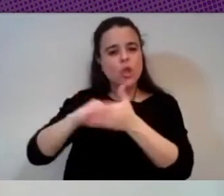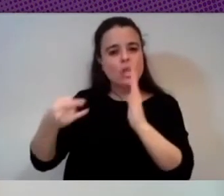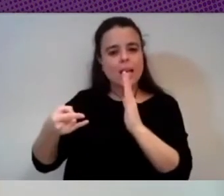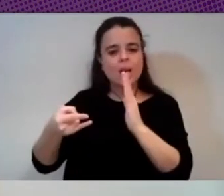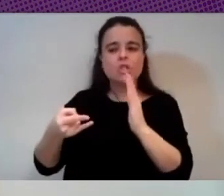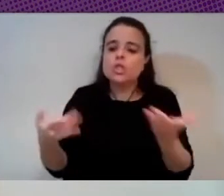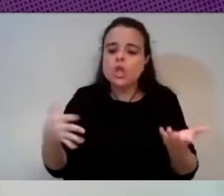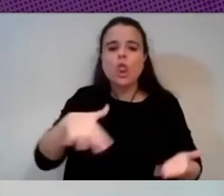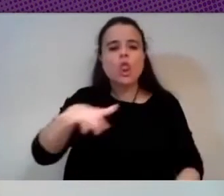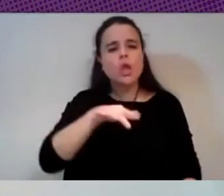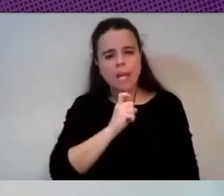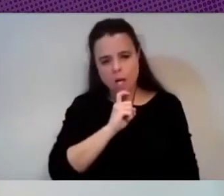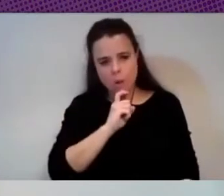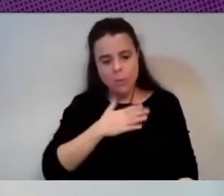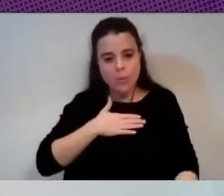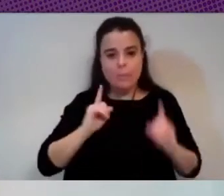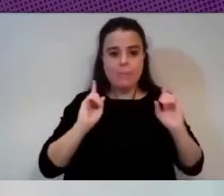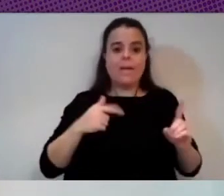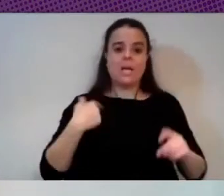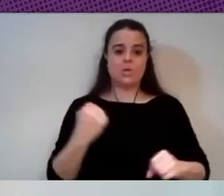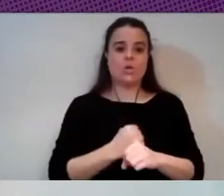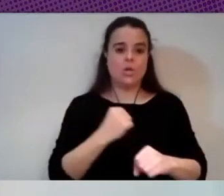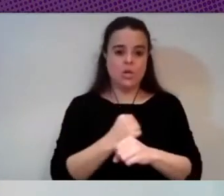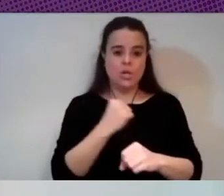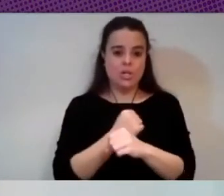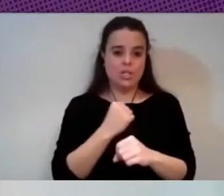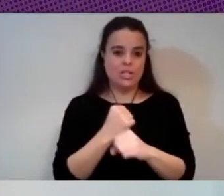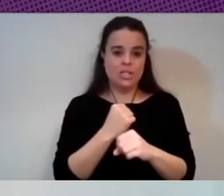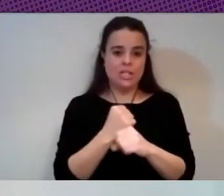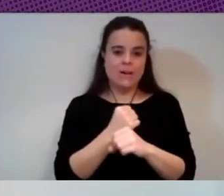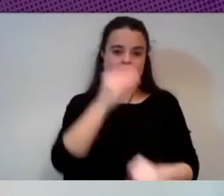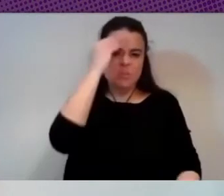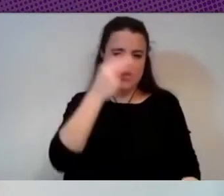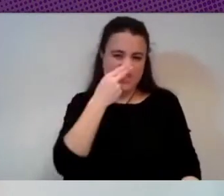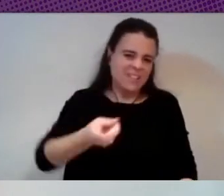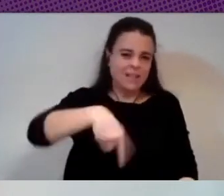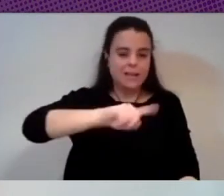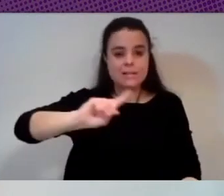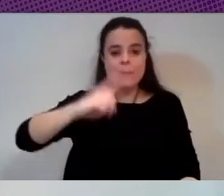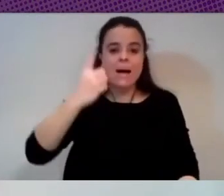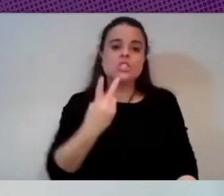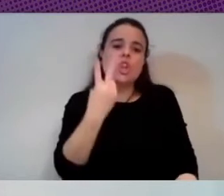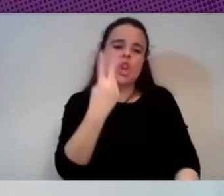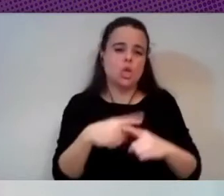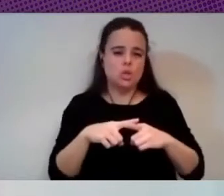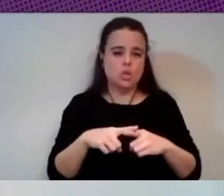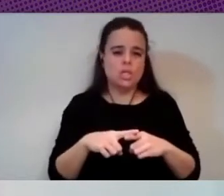en mi caso pues yo he trabajado como un poco lo que me interesaba más a el CAIC eran dos cuestiones una un poco está